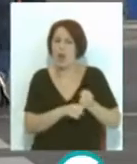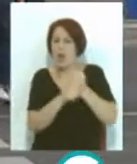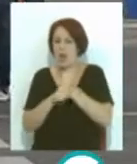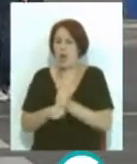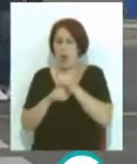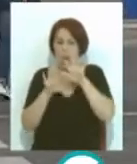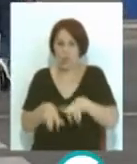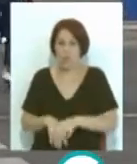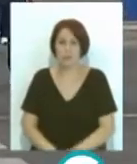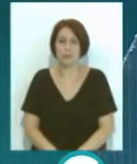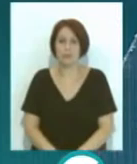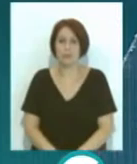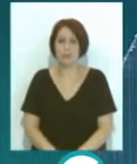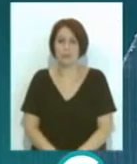capital.